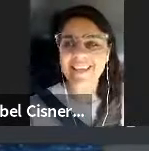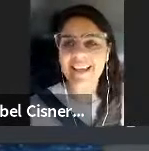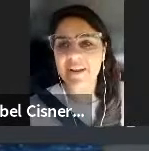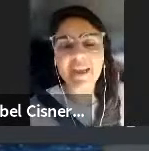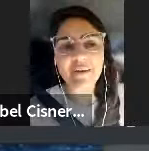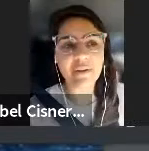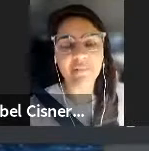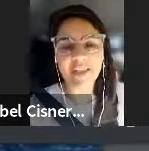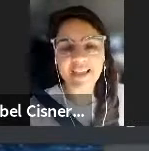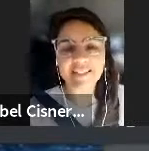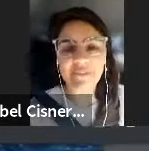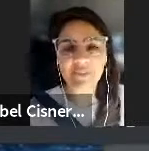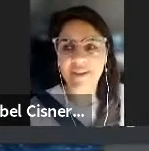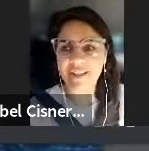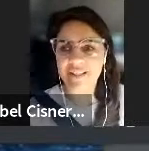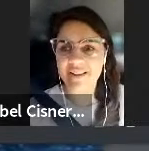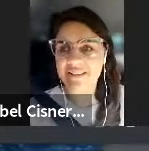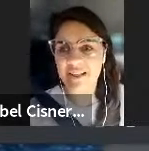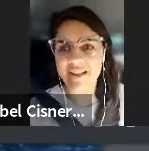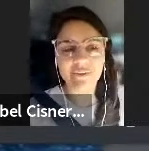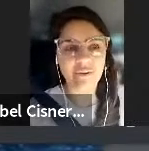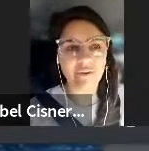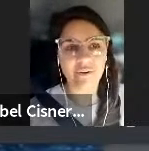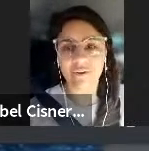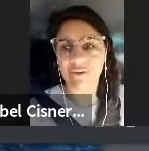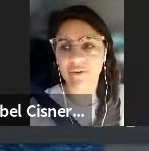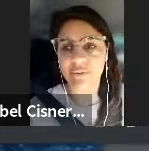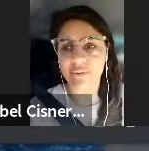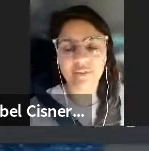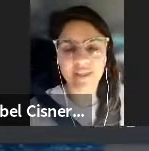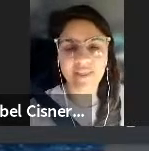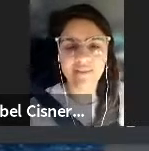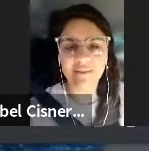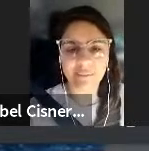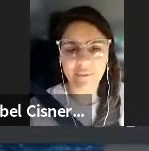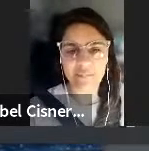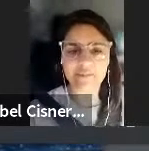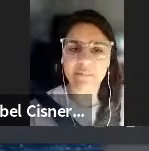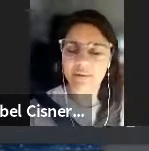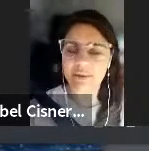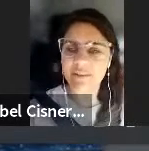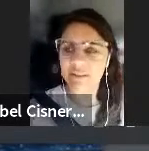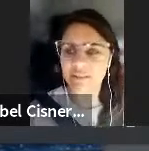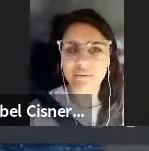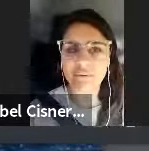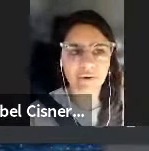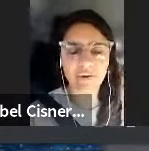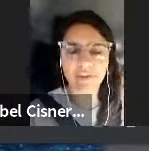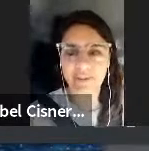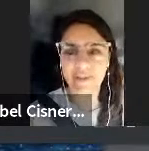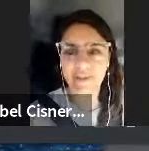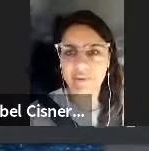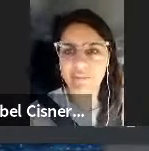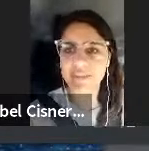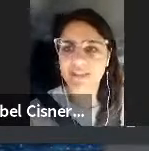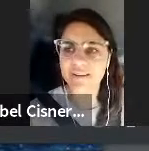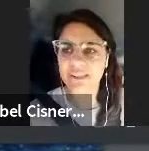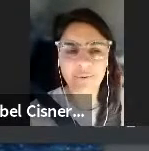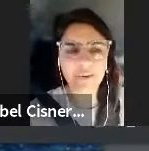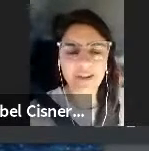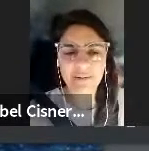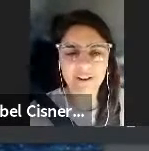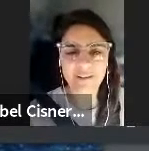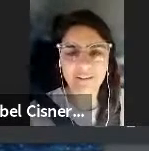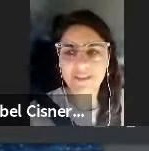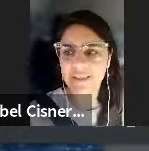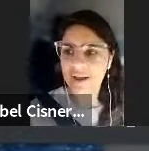y la verdad que me encanta poder estar charlando con ustedes y para mí siempre es un honor que me inviten y